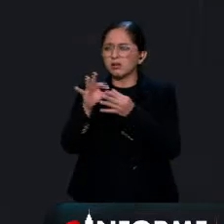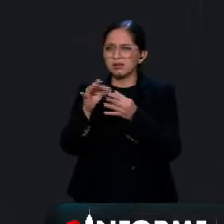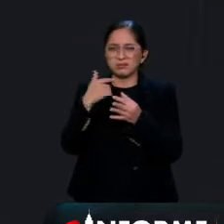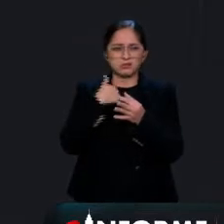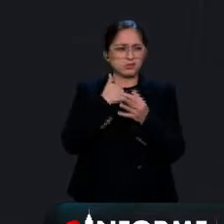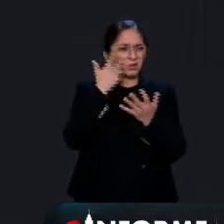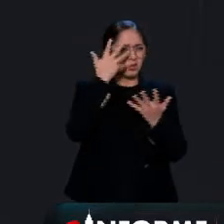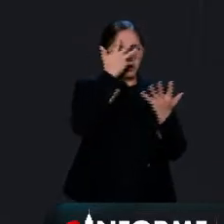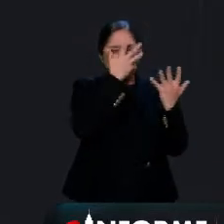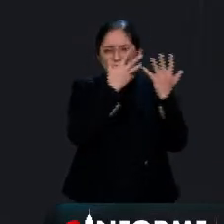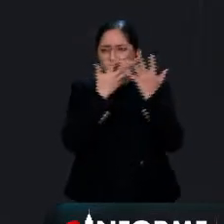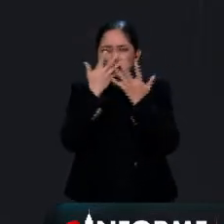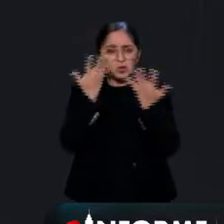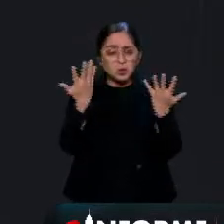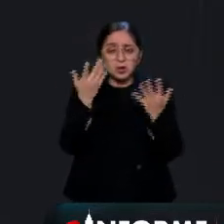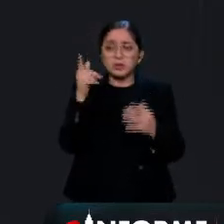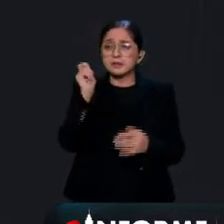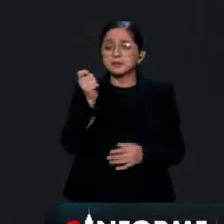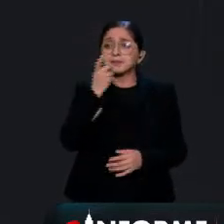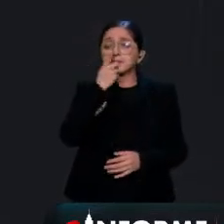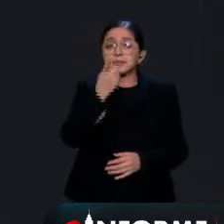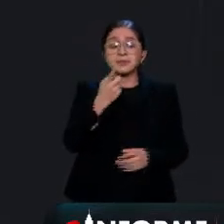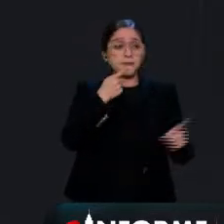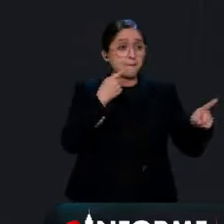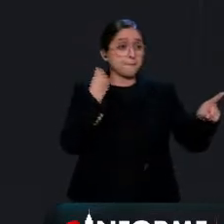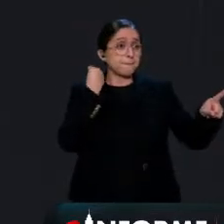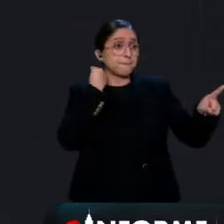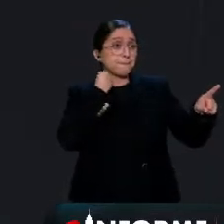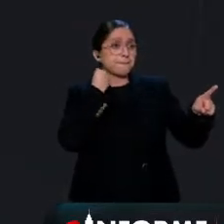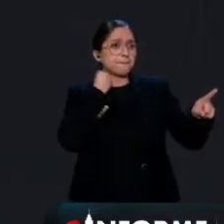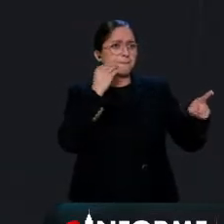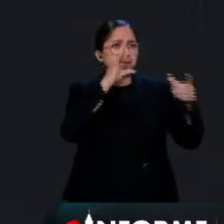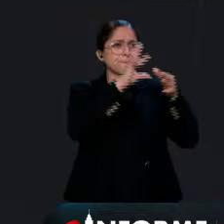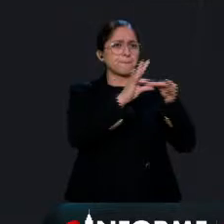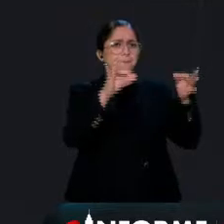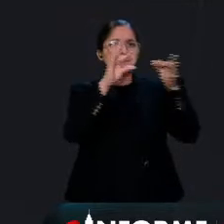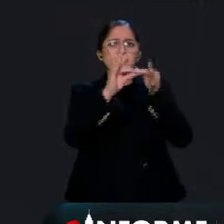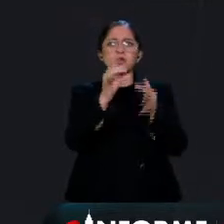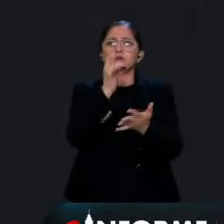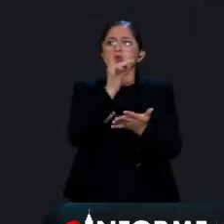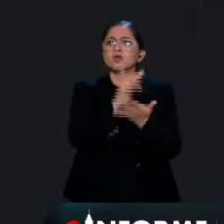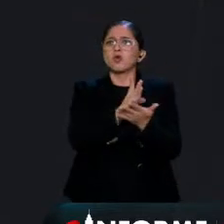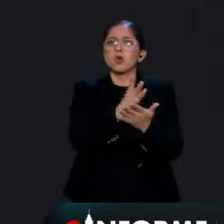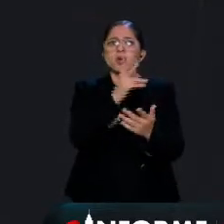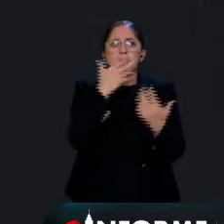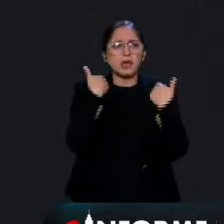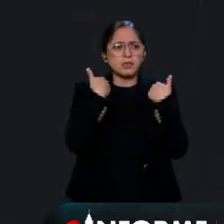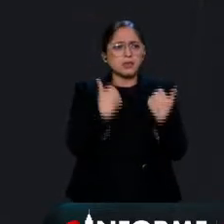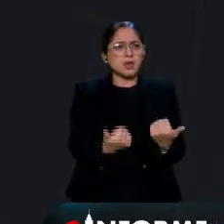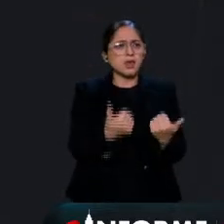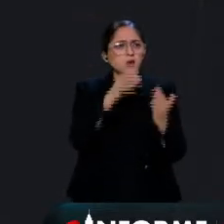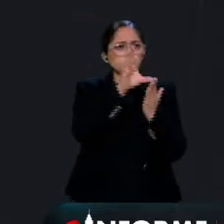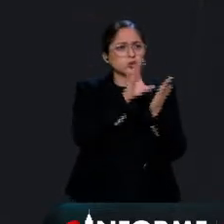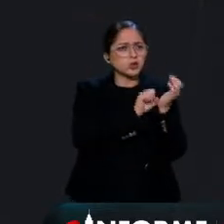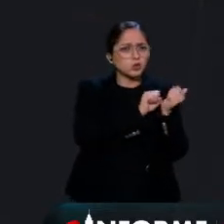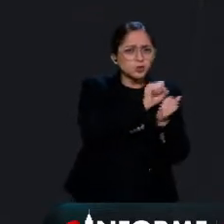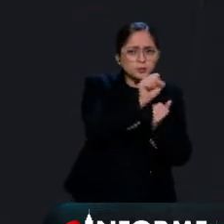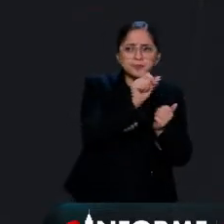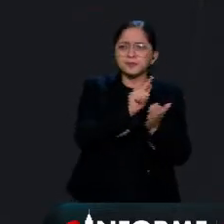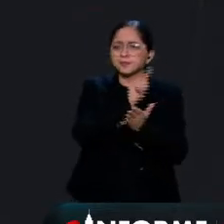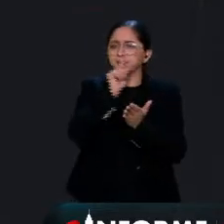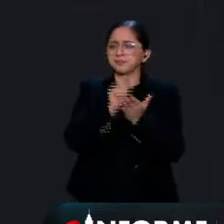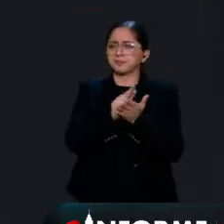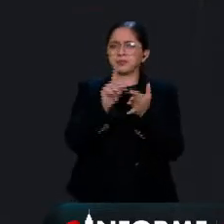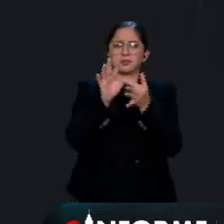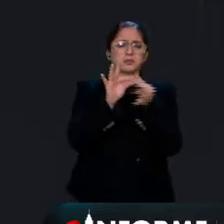supuesto de que son sólo los abogados los que pueden entender la constitucionalidad y la legalidad entonces resultan a veces